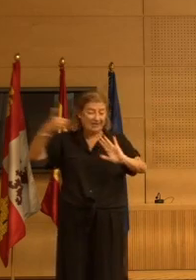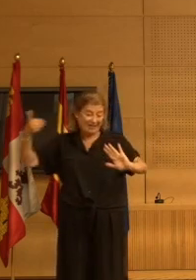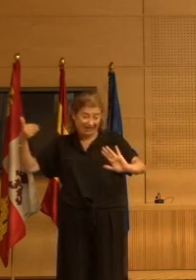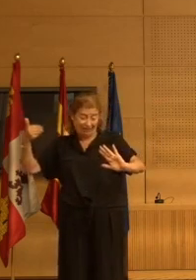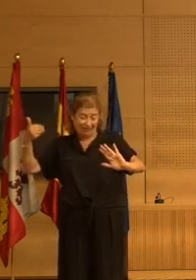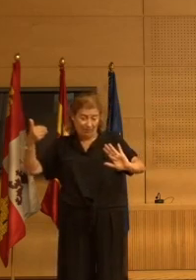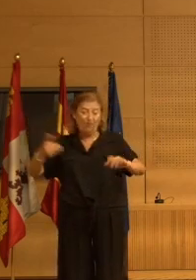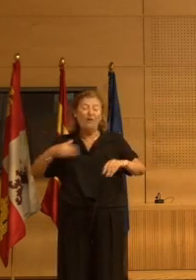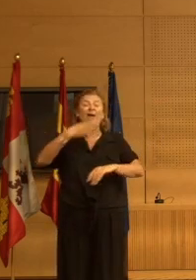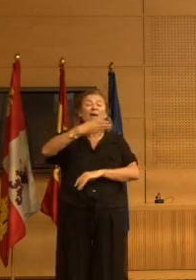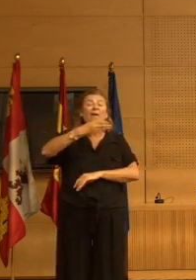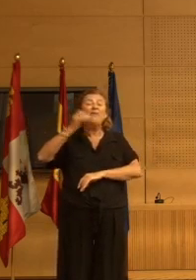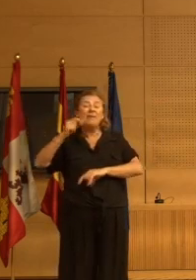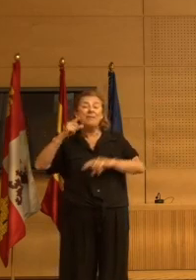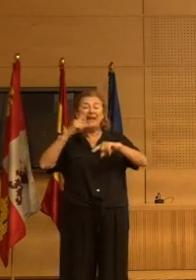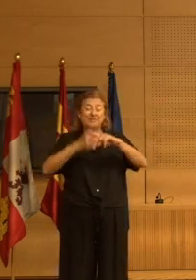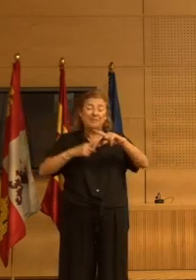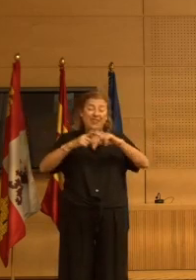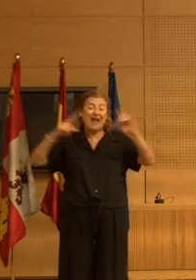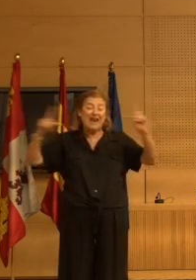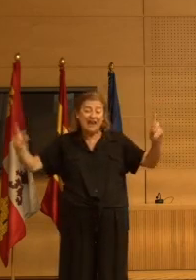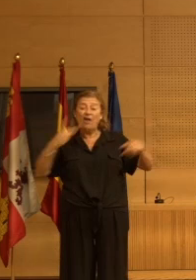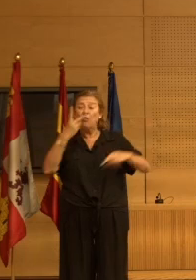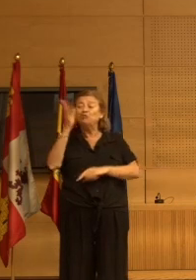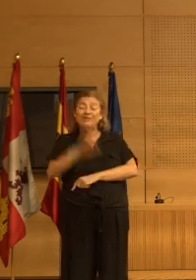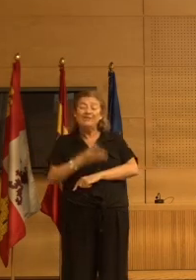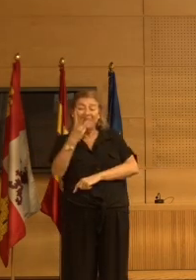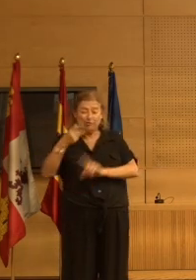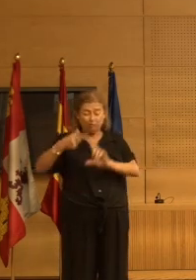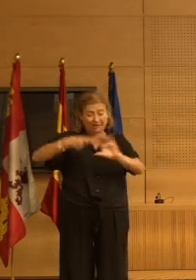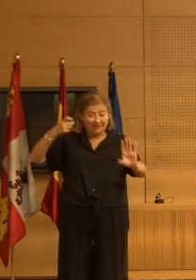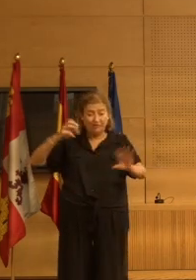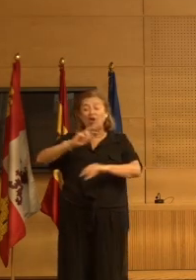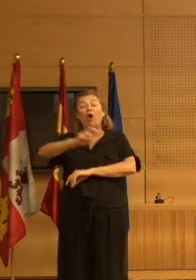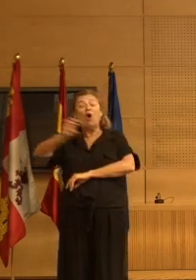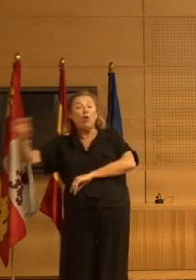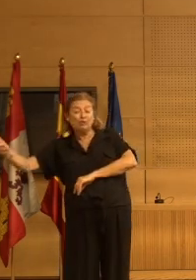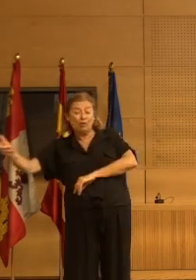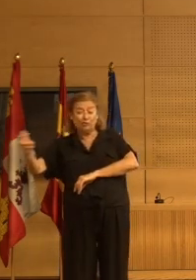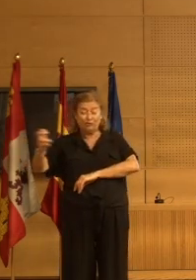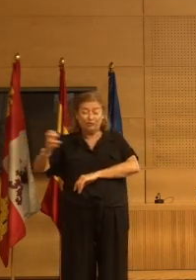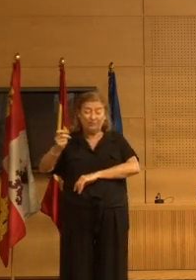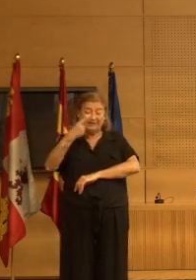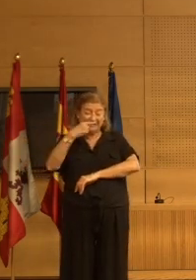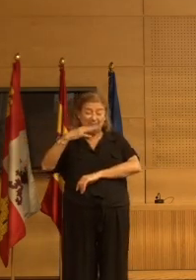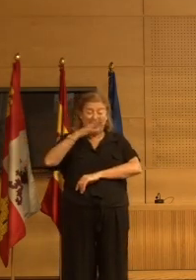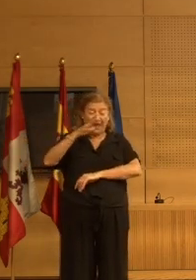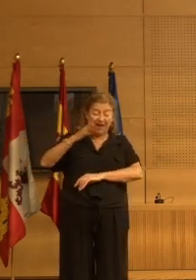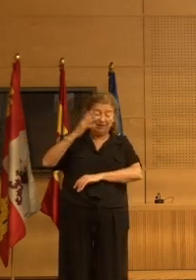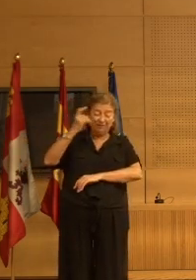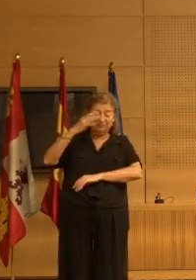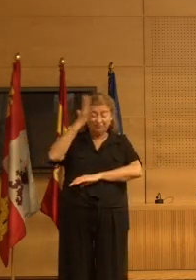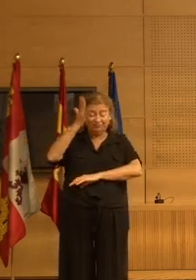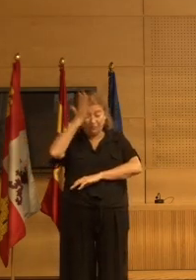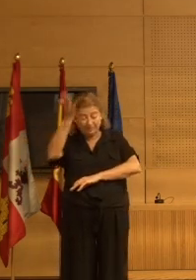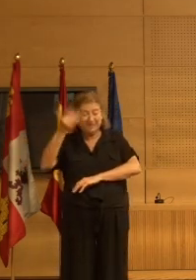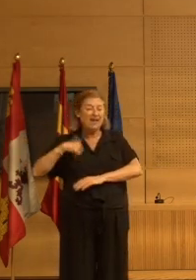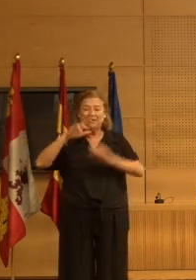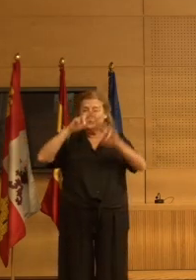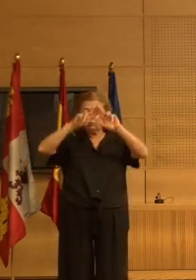las benzodiazepinas de media media larga dos tercios se han quitado y otros hipnóticos el 90% se han suprimido